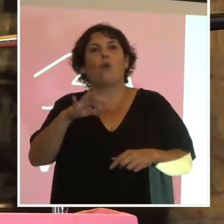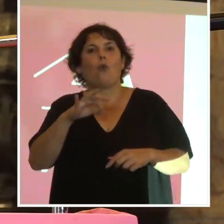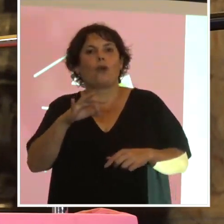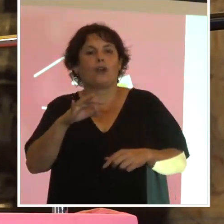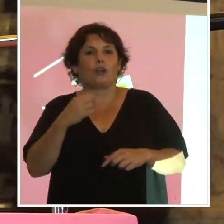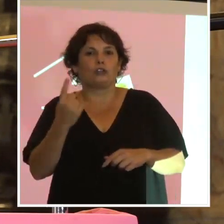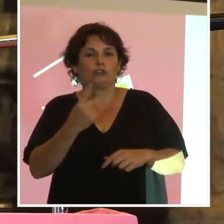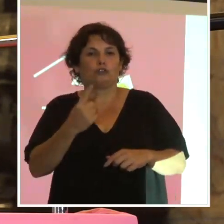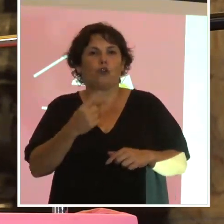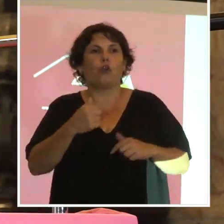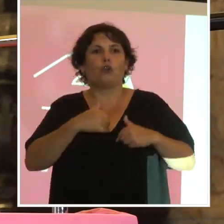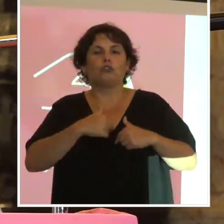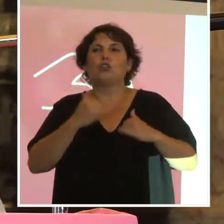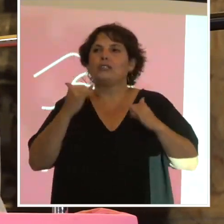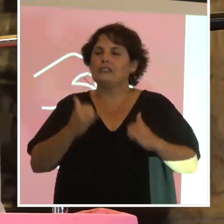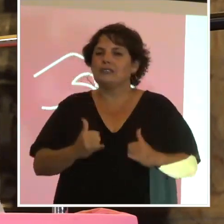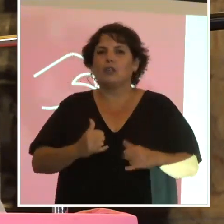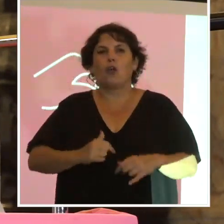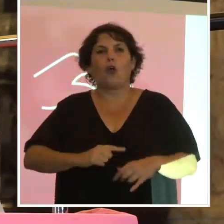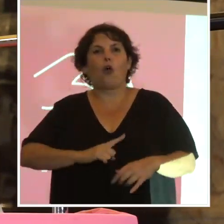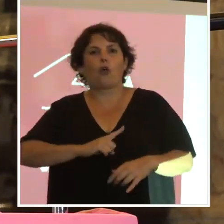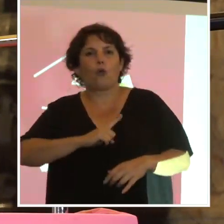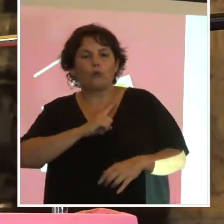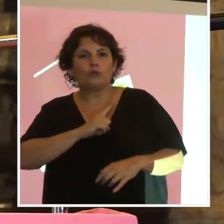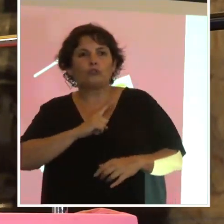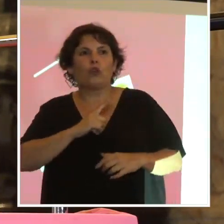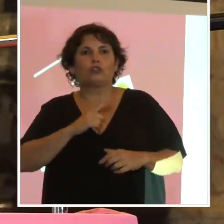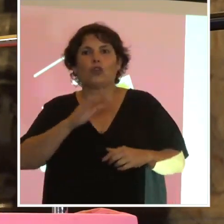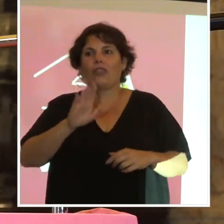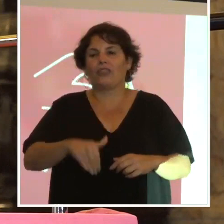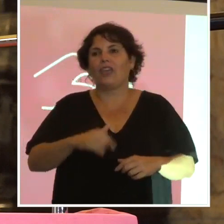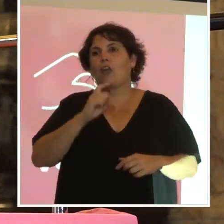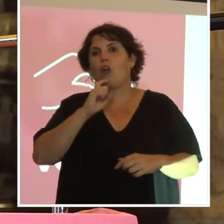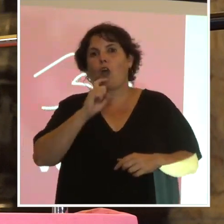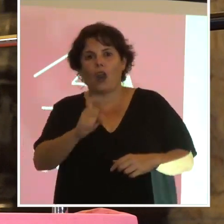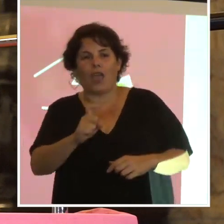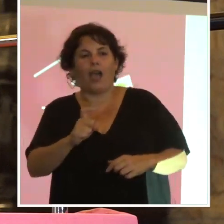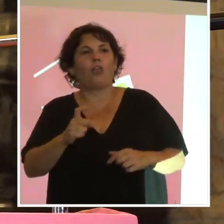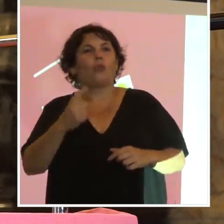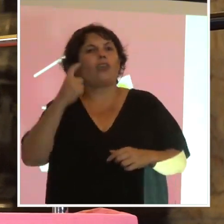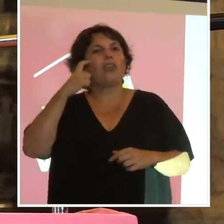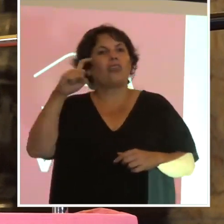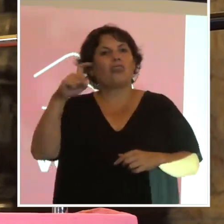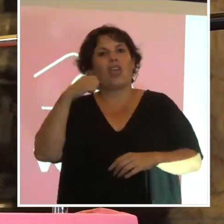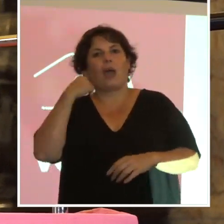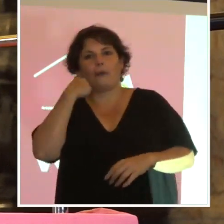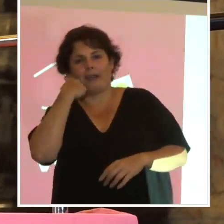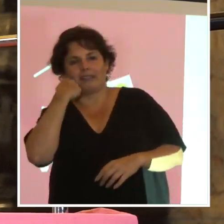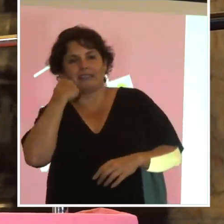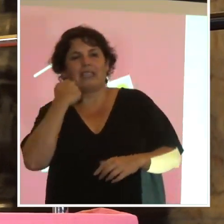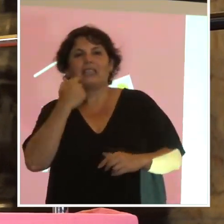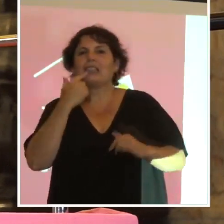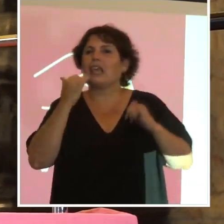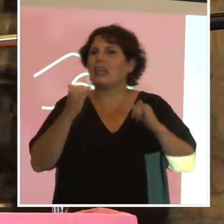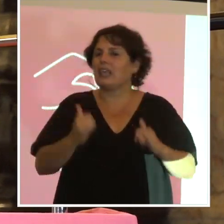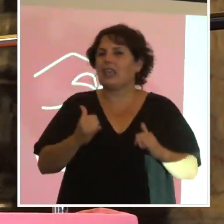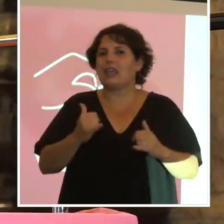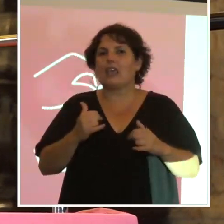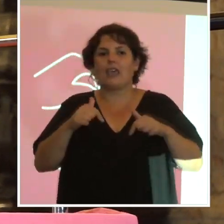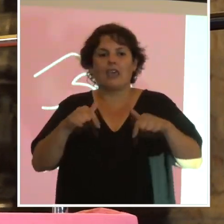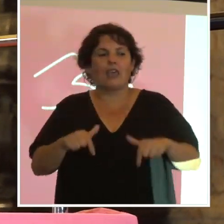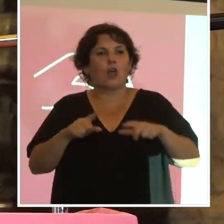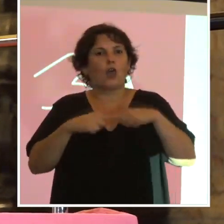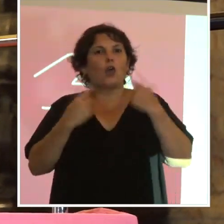Yo estoy bien orgulloso y bien contento de ser colorado y ballista, y de haber sido electo con